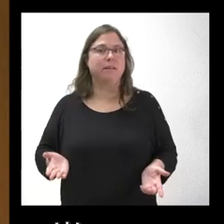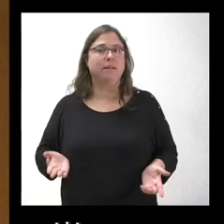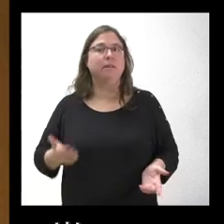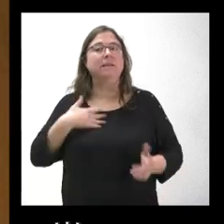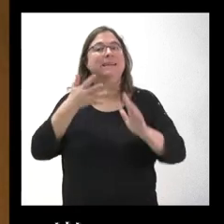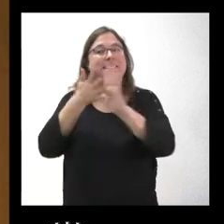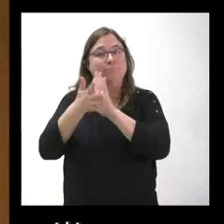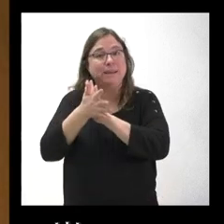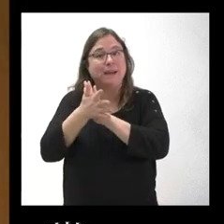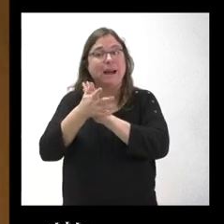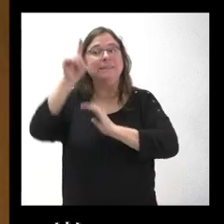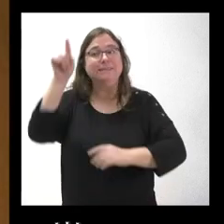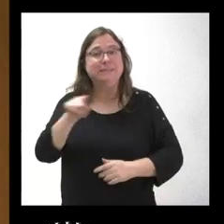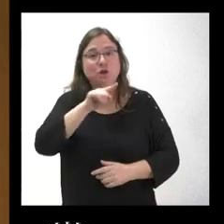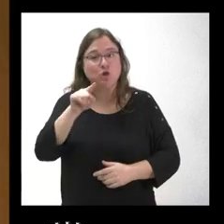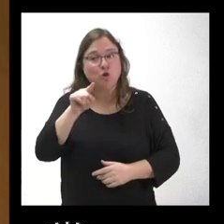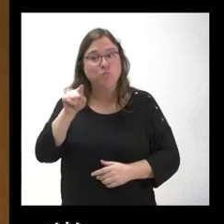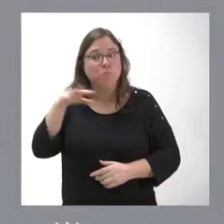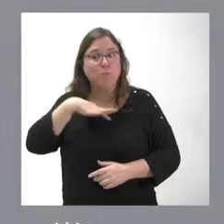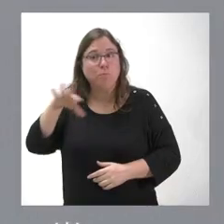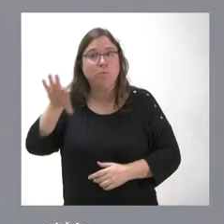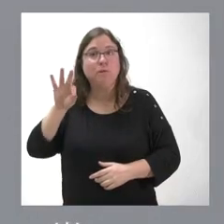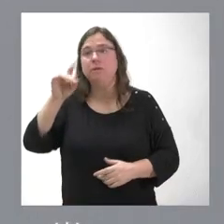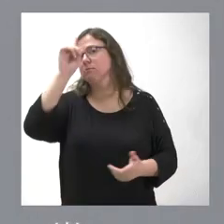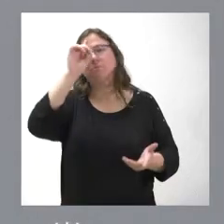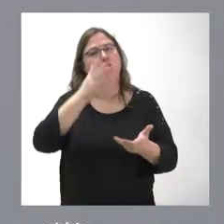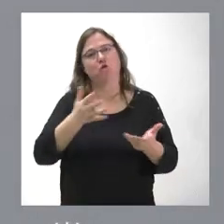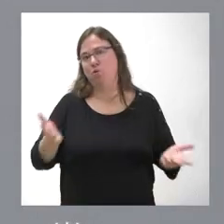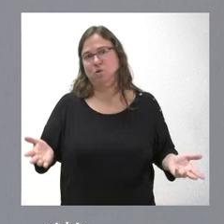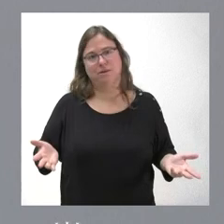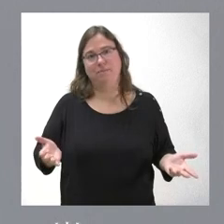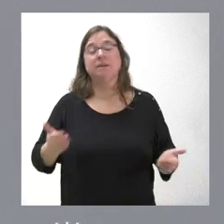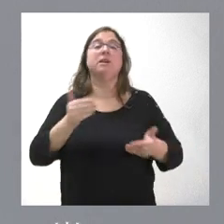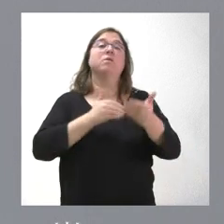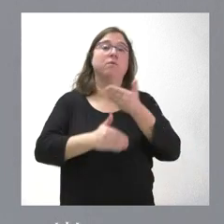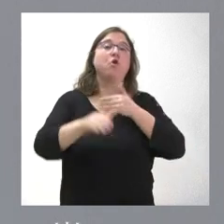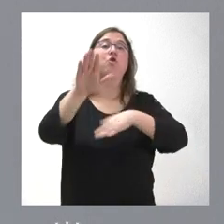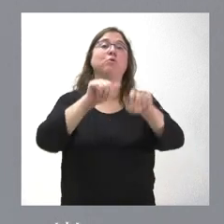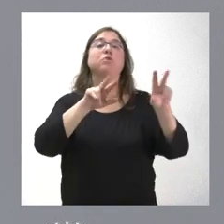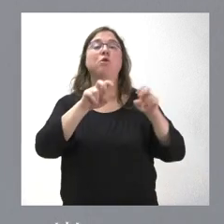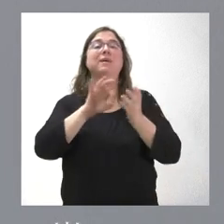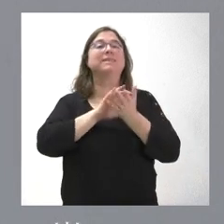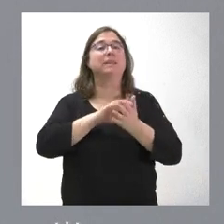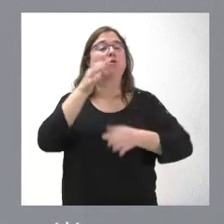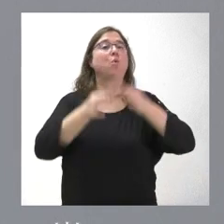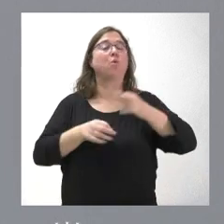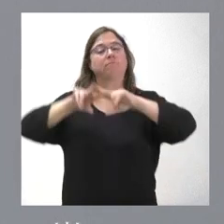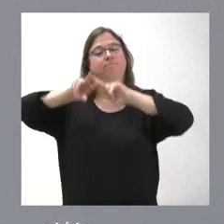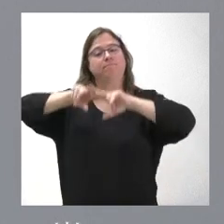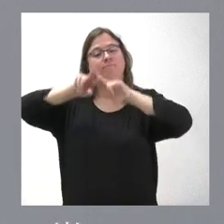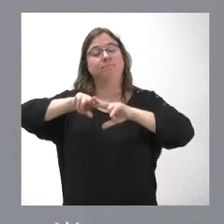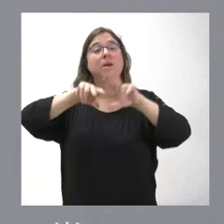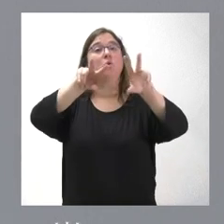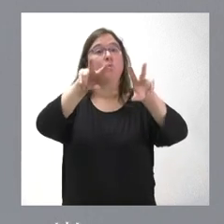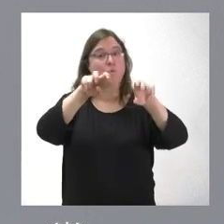explicar si va a haber o no opción. Pues no lo sé. Sé que va a haber una nueva convocatoria y sé que los servicios jurídicos se examinarán en qué medida la nueva convocatoria